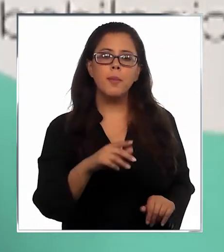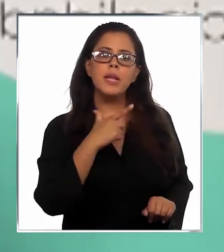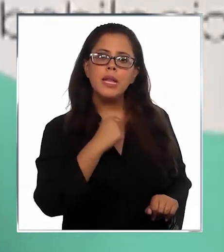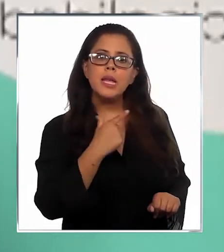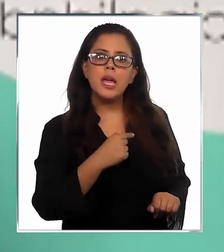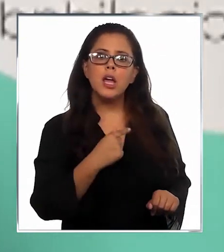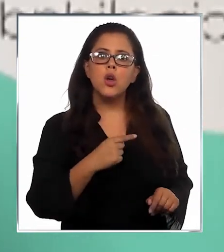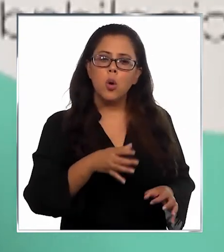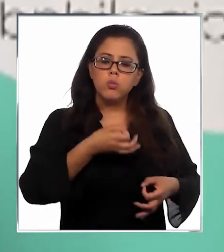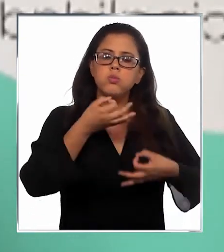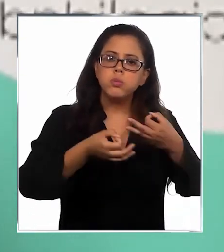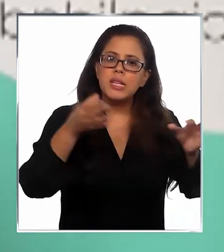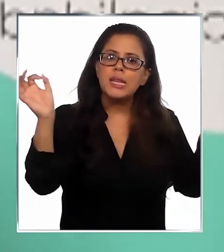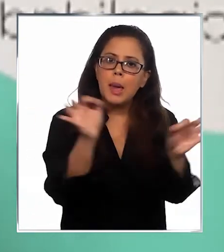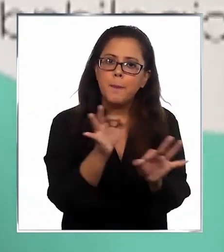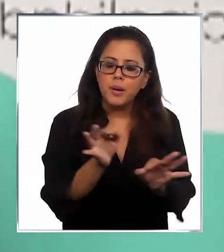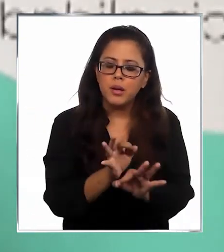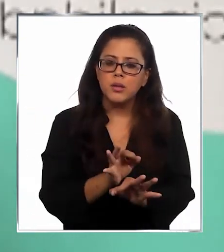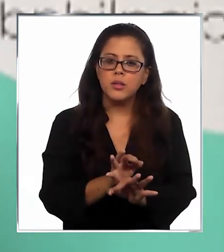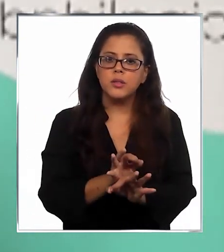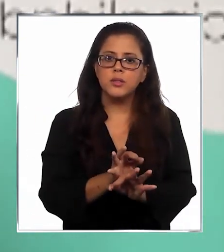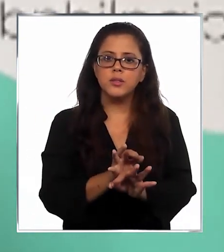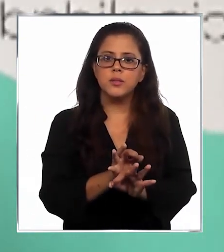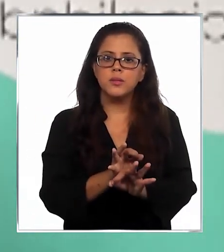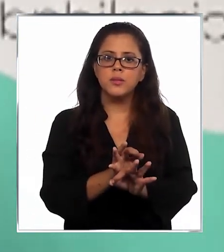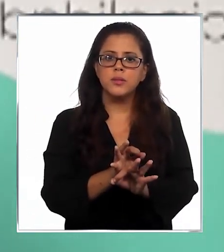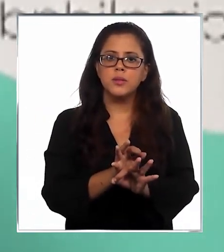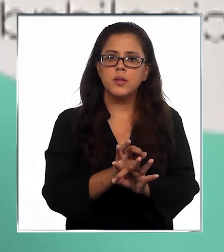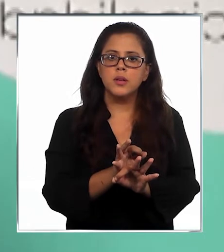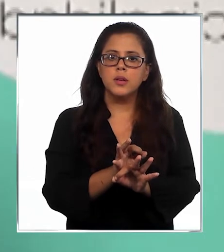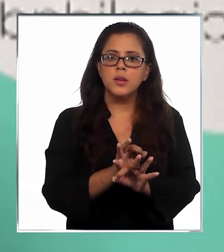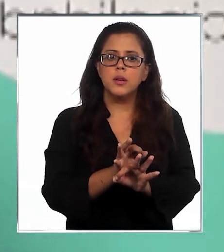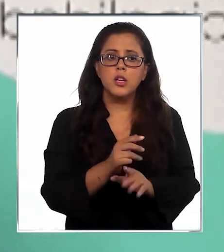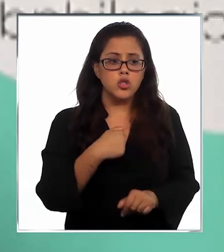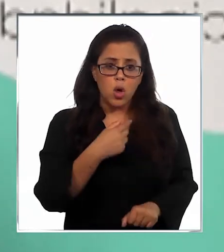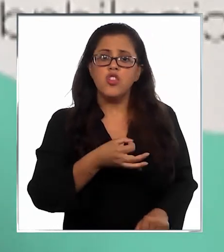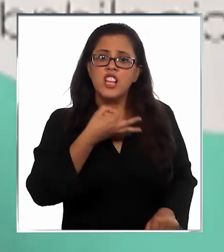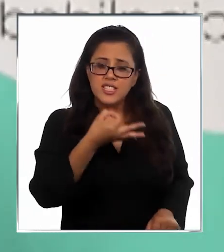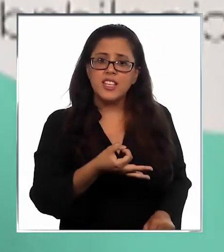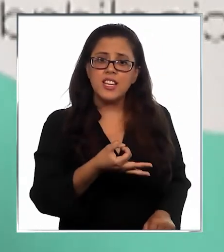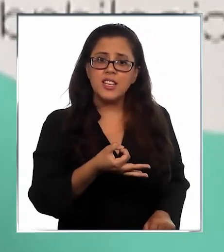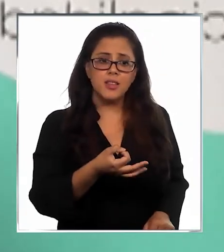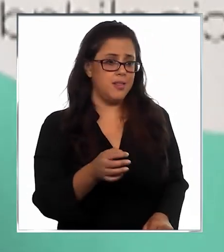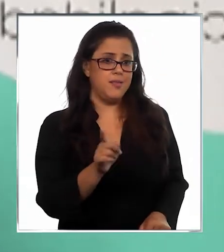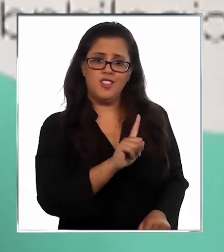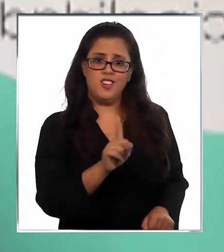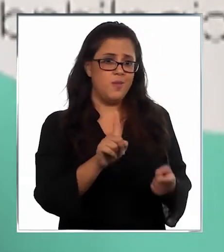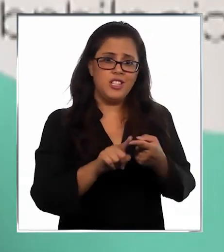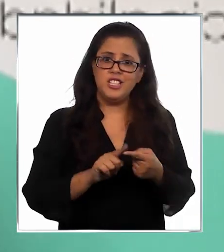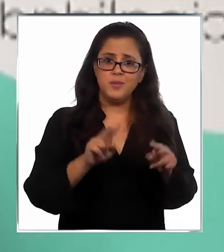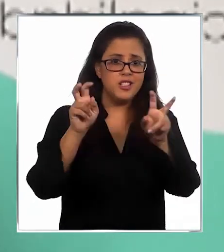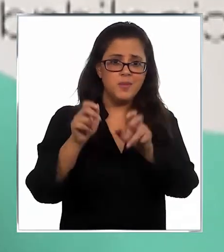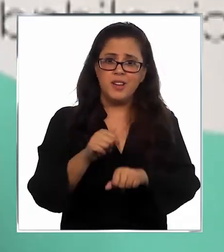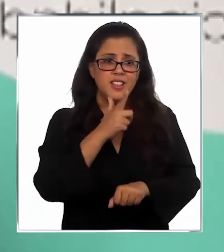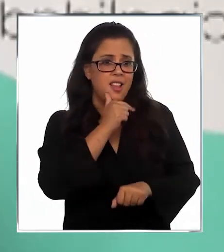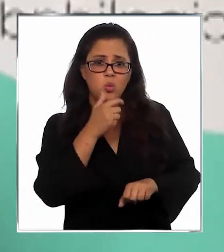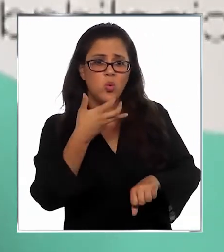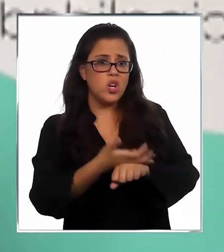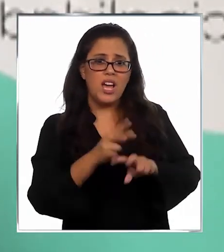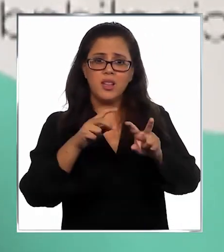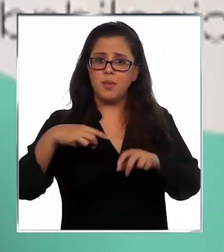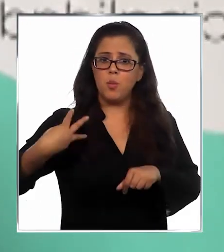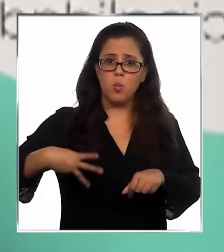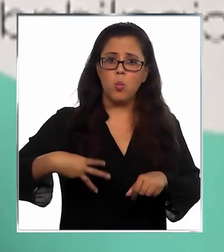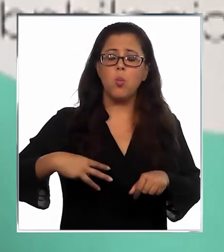señalando que junto con desmentir categóricamente este manto de dudas que se ha generado con respecto a la Municipalidad de Puerto